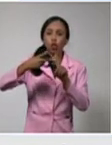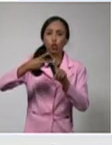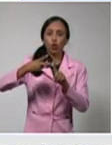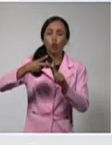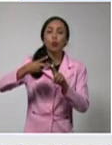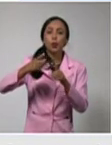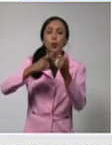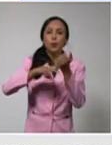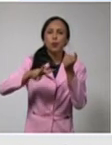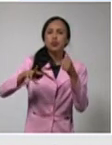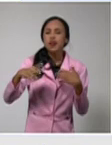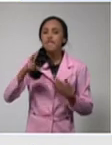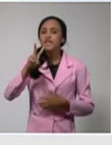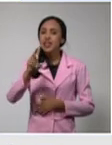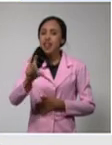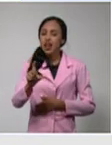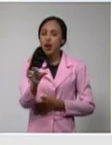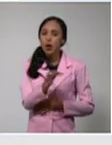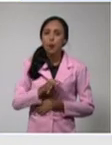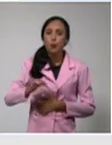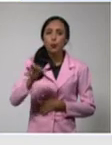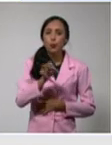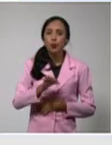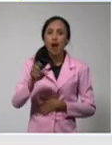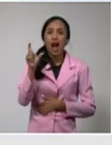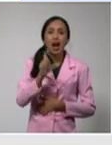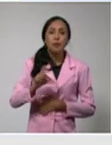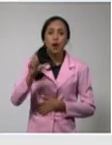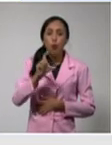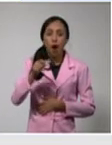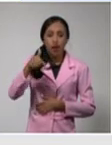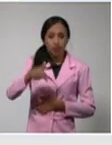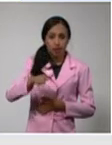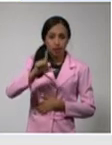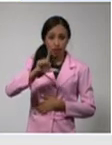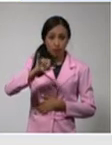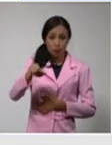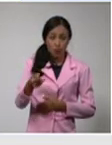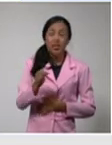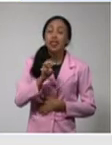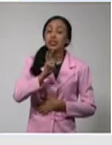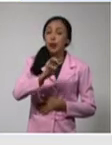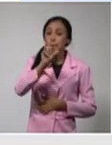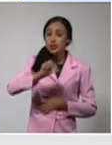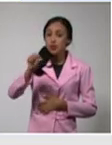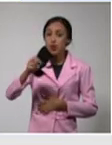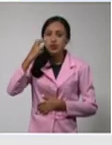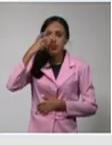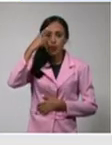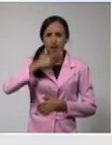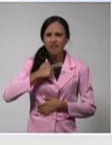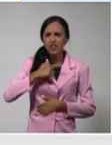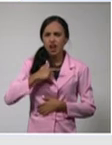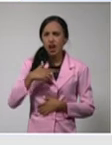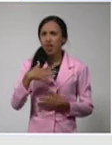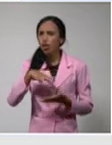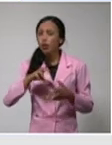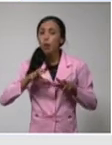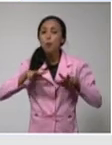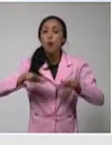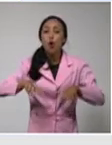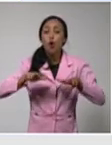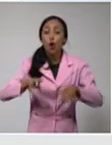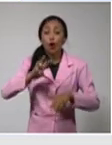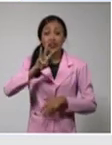Villacluara, del municipio Camajuaní. Los tres de Ciego Dávila, de Morón. Los tres de Holguín, del